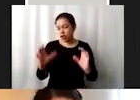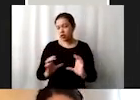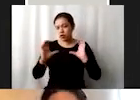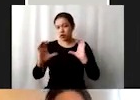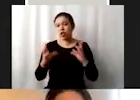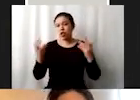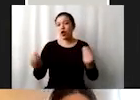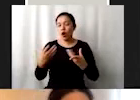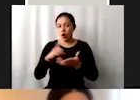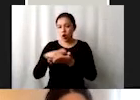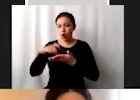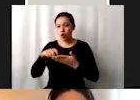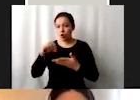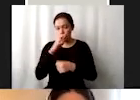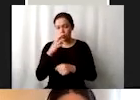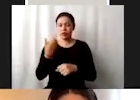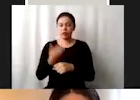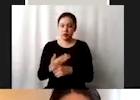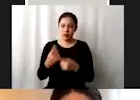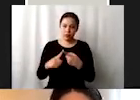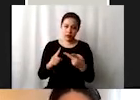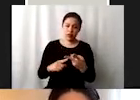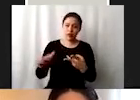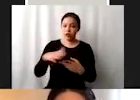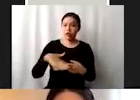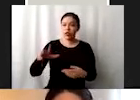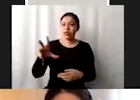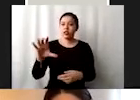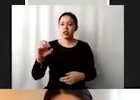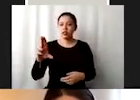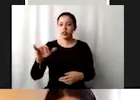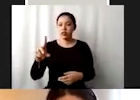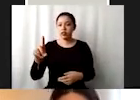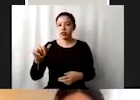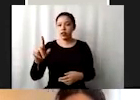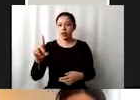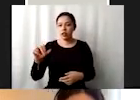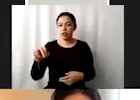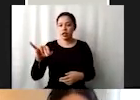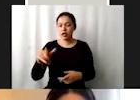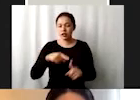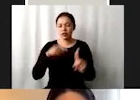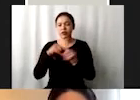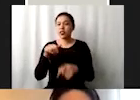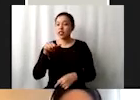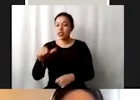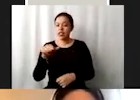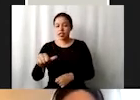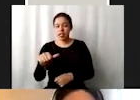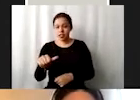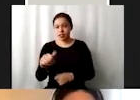responsable, o cuestiones de ciudadanía que se contemplan un poco en el objetivo 16. Esto es a lo que refiere